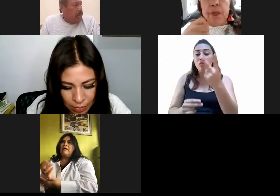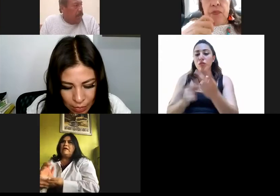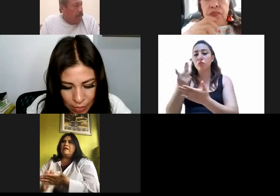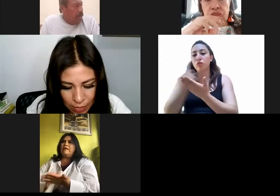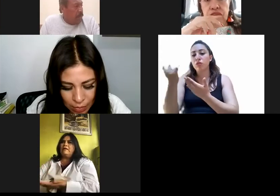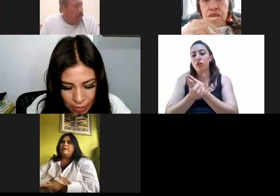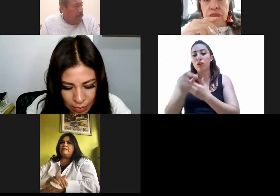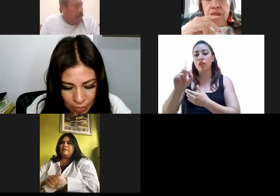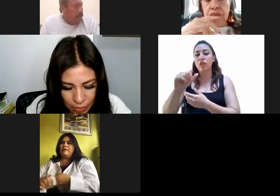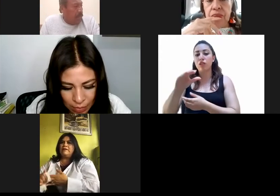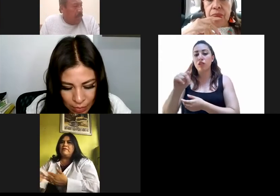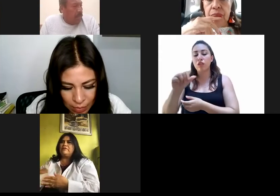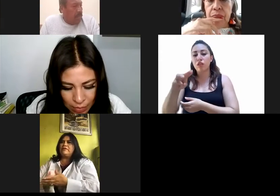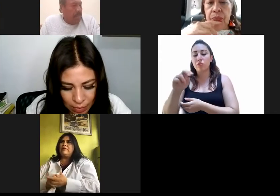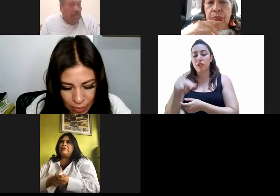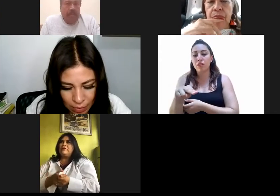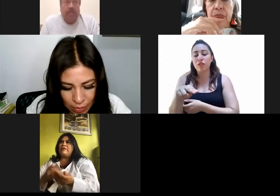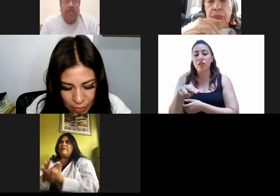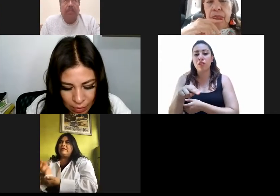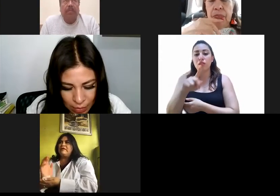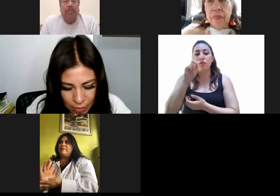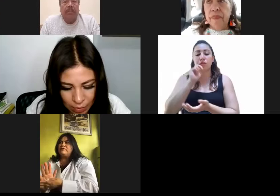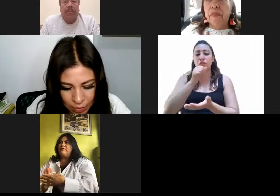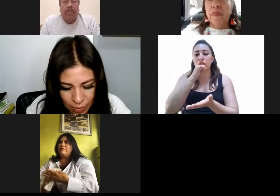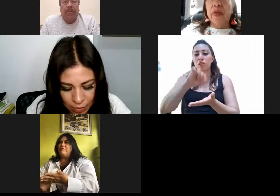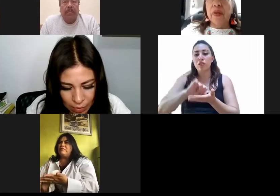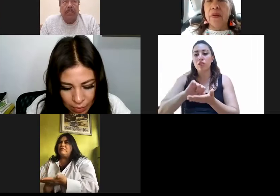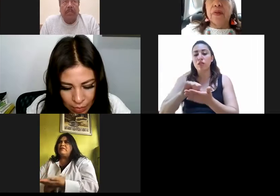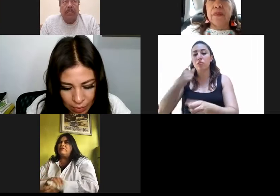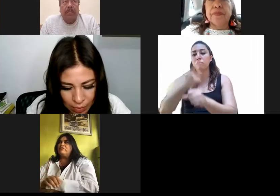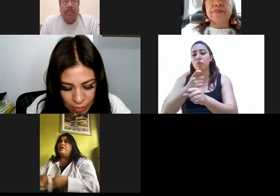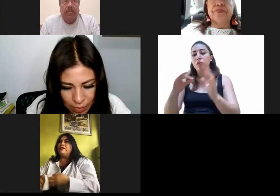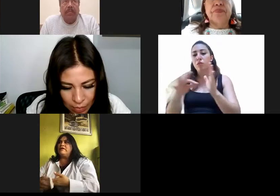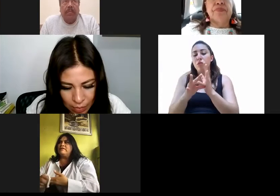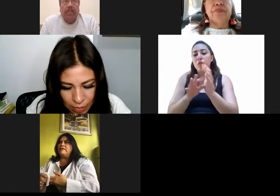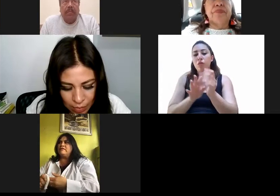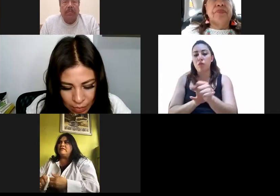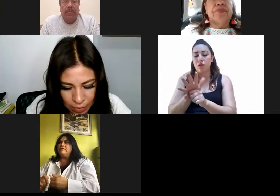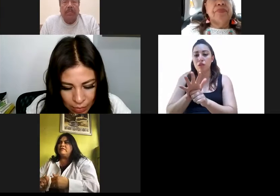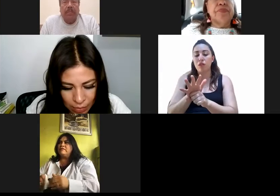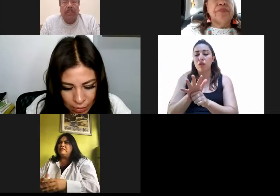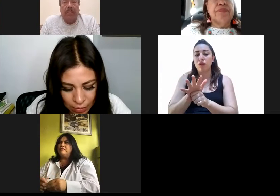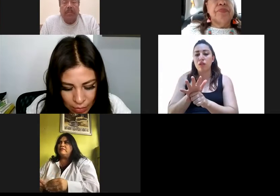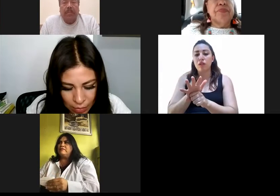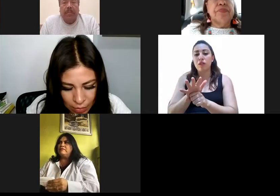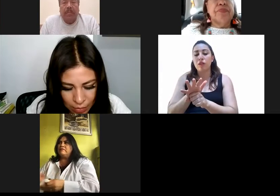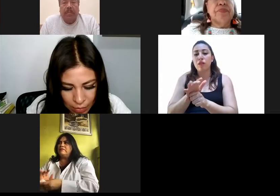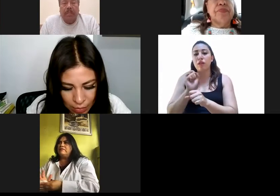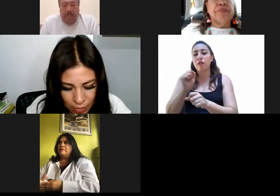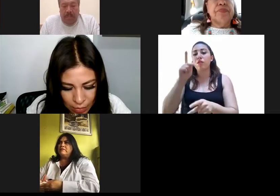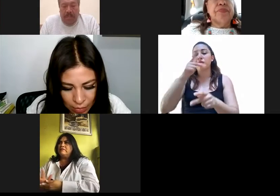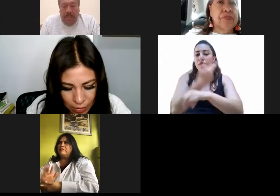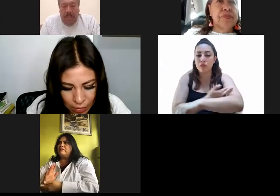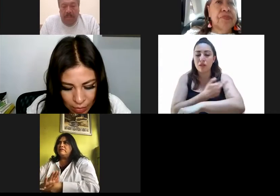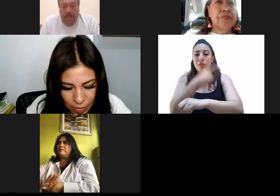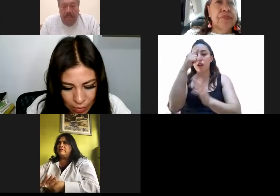sentido, solicito a la diputada secretaria dar cuenta del primer proyecto de dictamen, el cual reforma y deroga diversas disposiciones